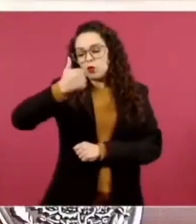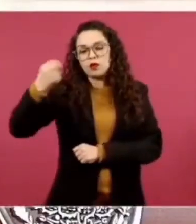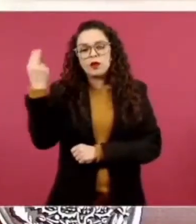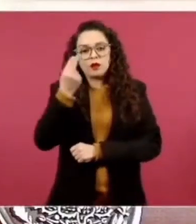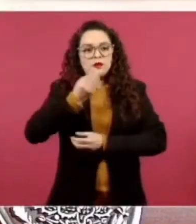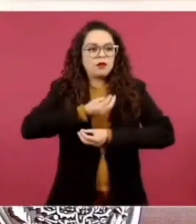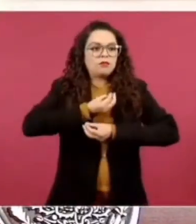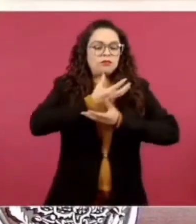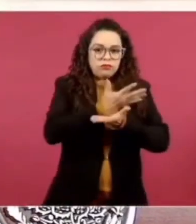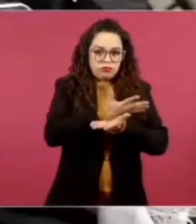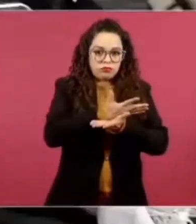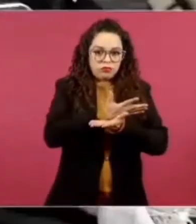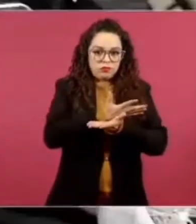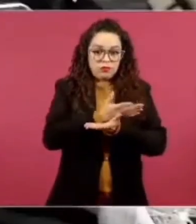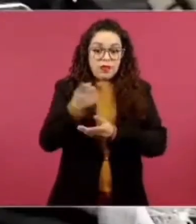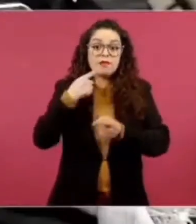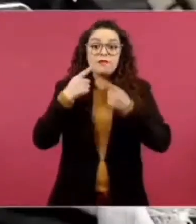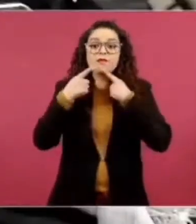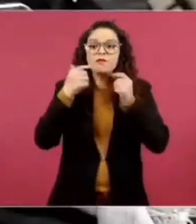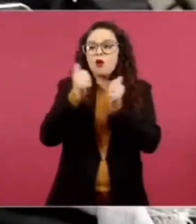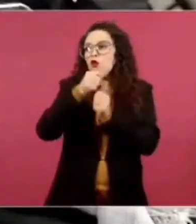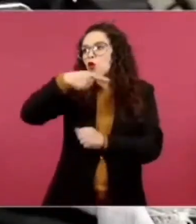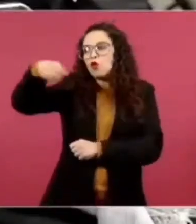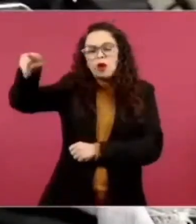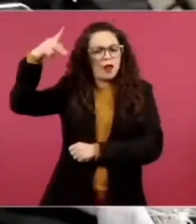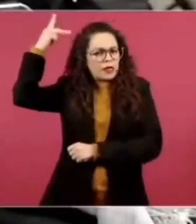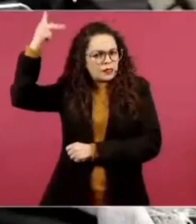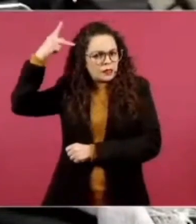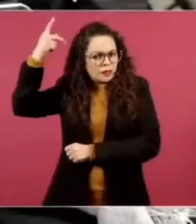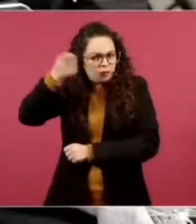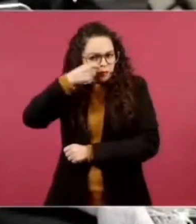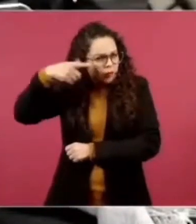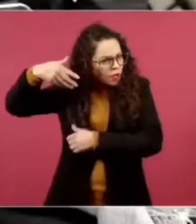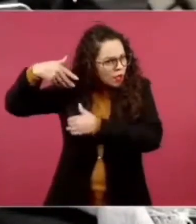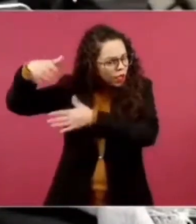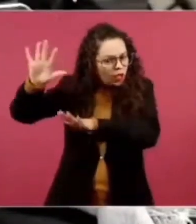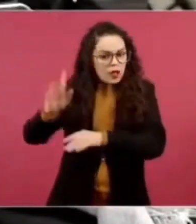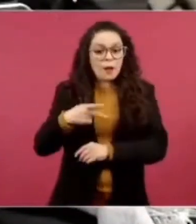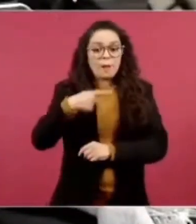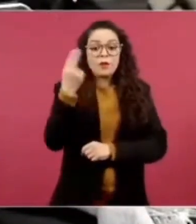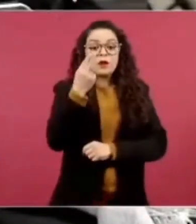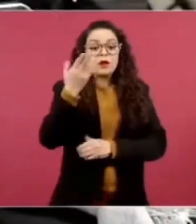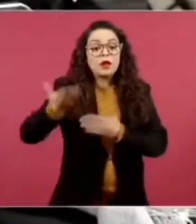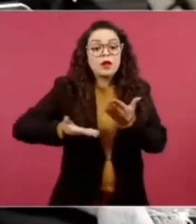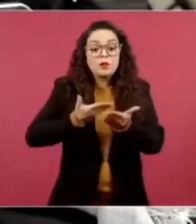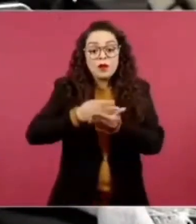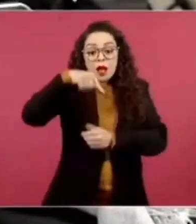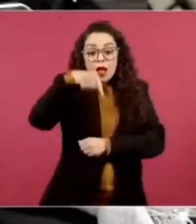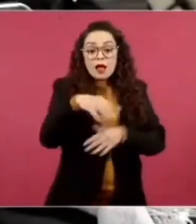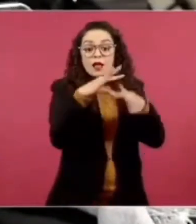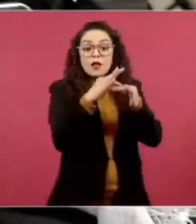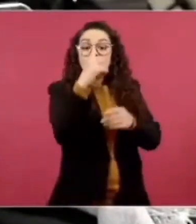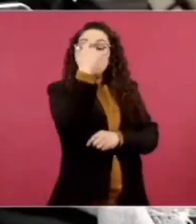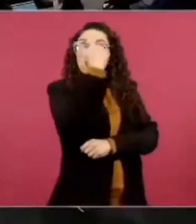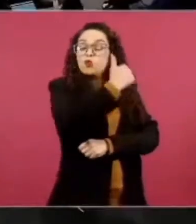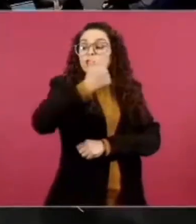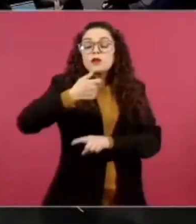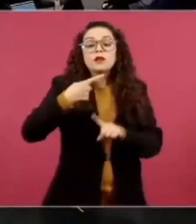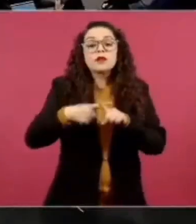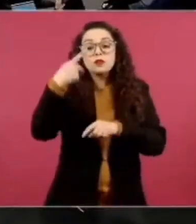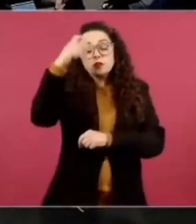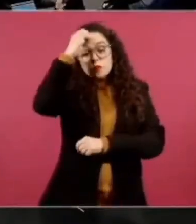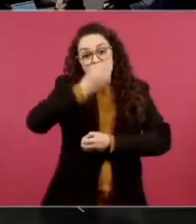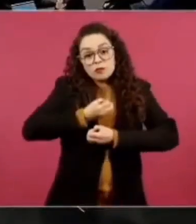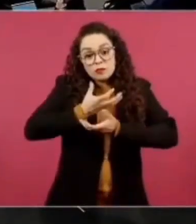debatir con su psiquiatra, hay que exponerle al comentario de cada quien. Bueno, que cada quien